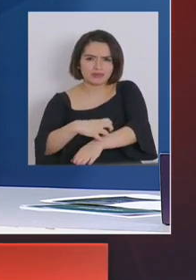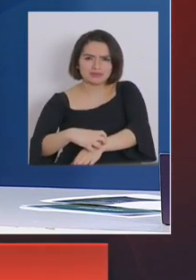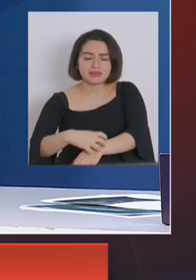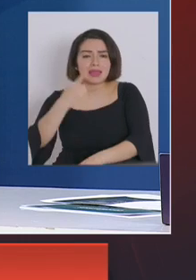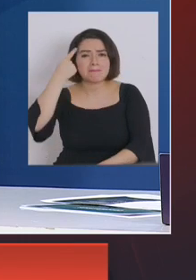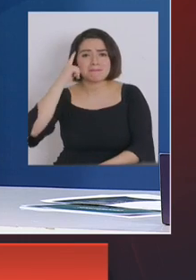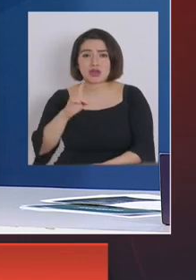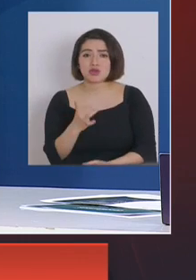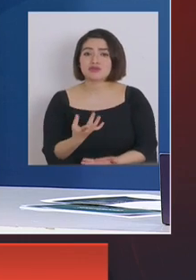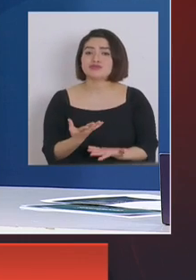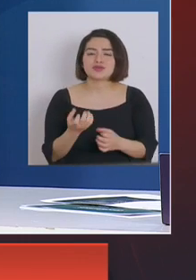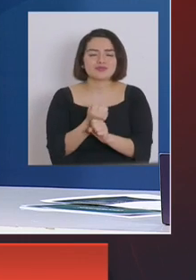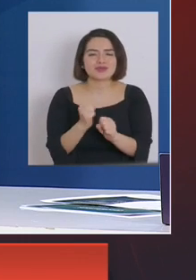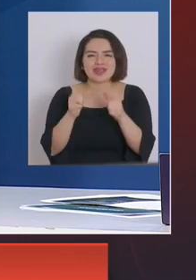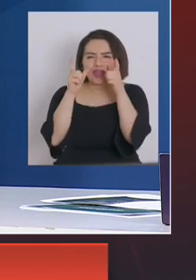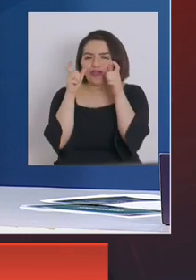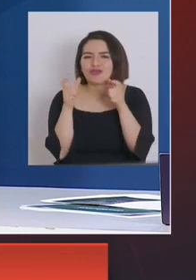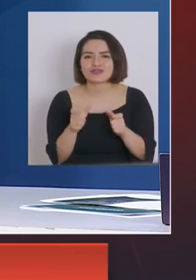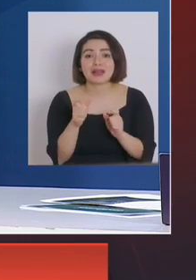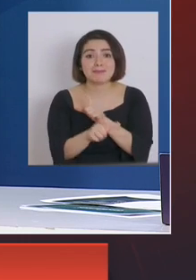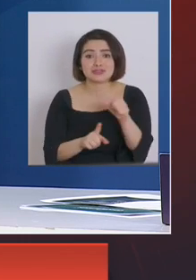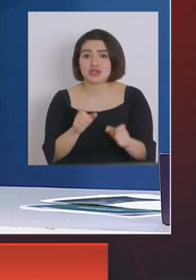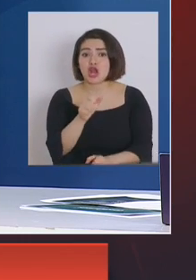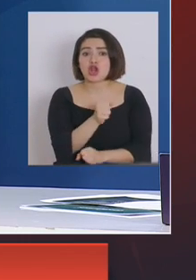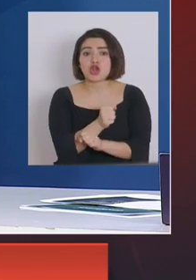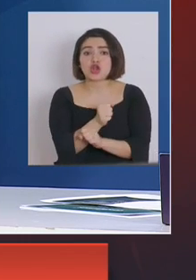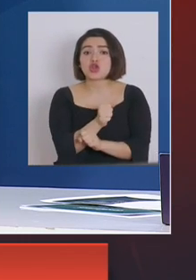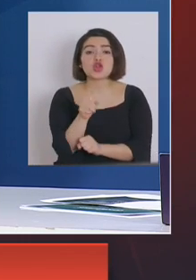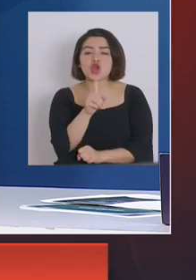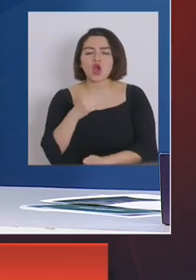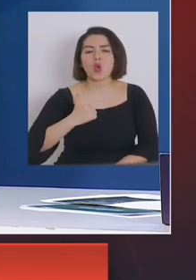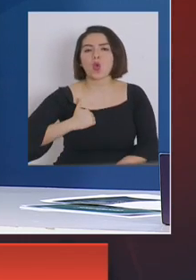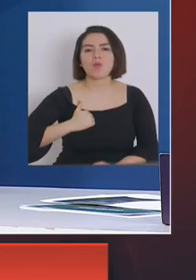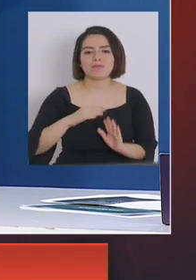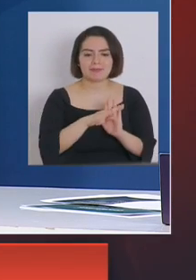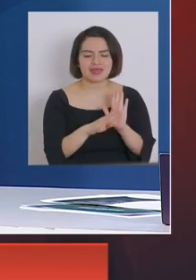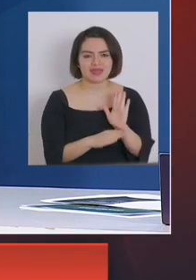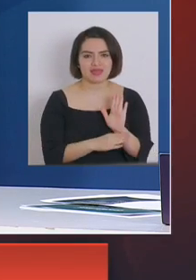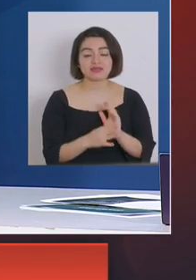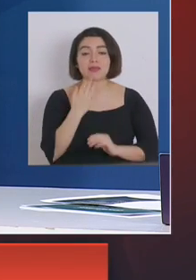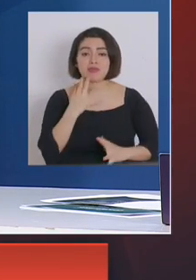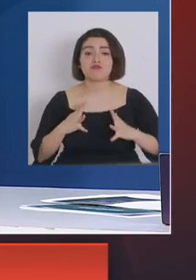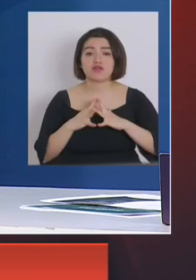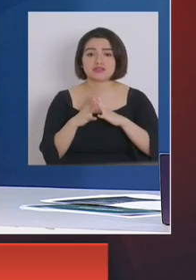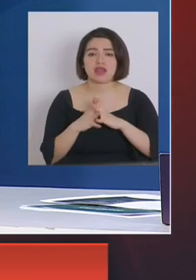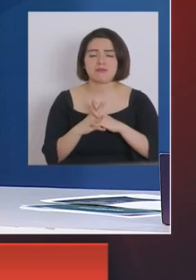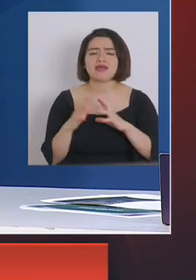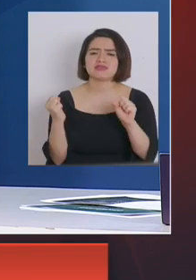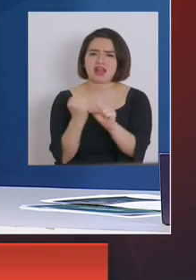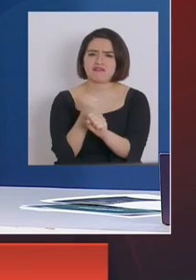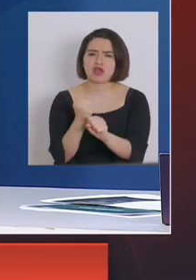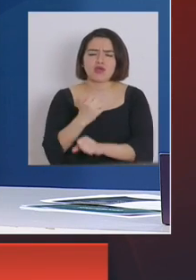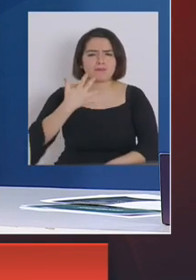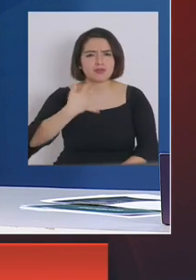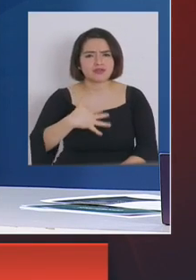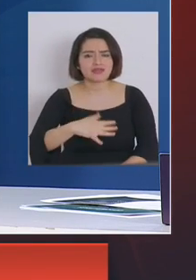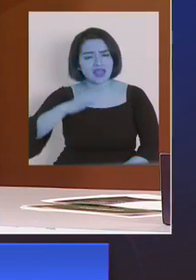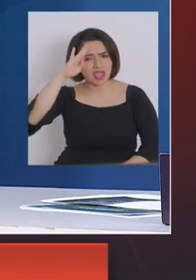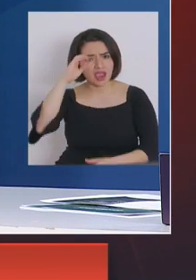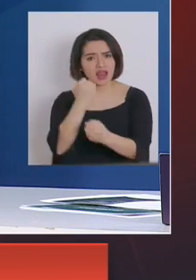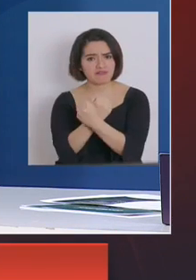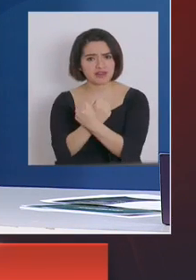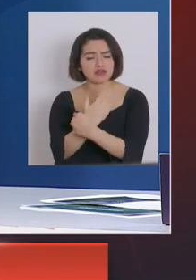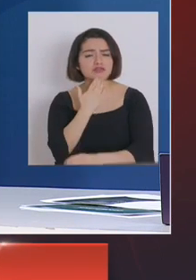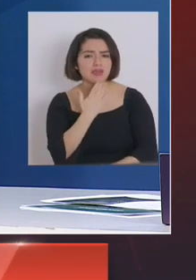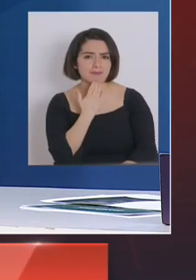poder contener a aquellas personas que no cumplen con estas medidas. Las Fuerzas Armadas también están haciendo un trabajo muy importante, carabineros